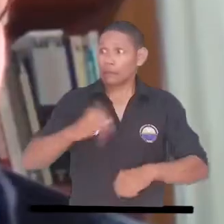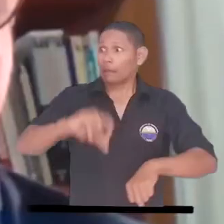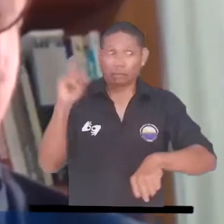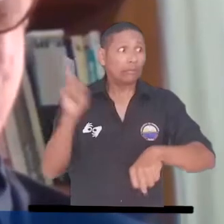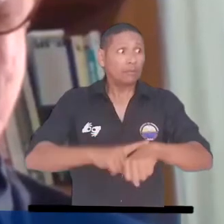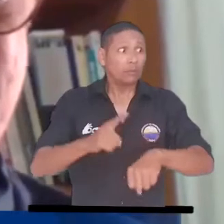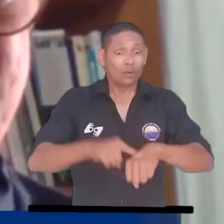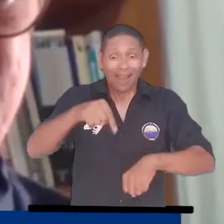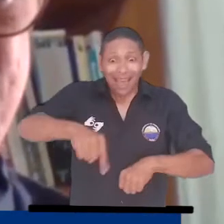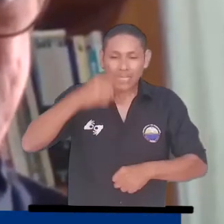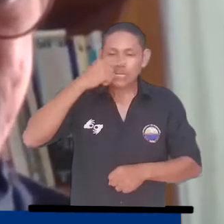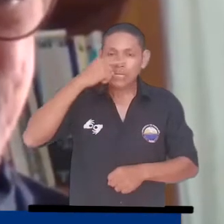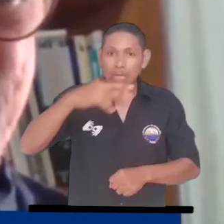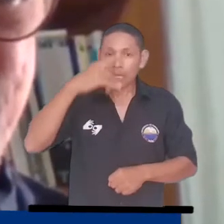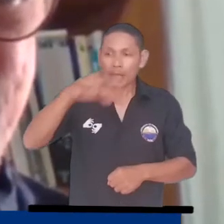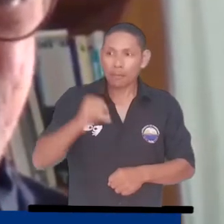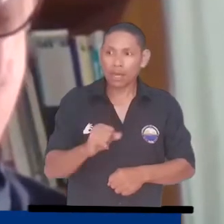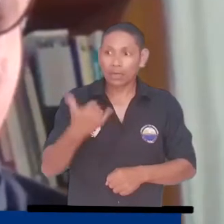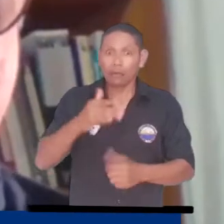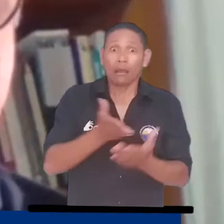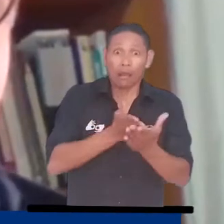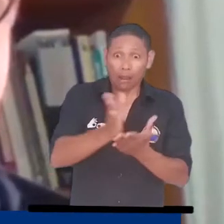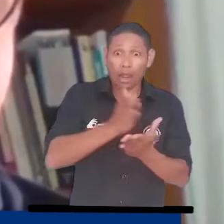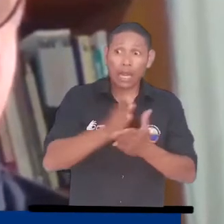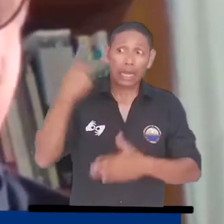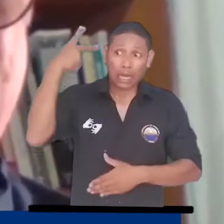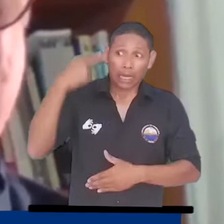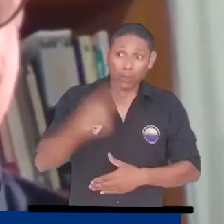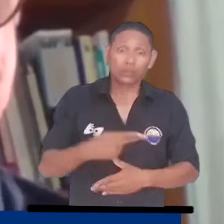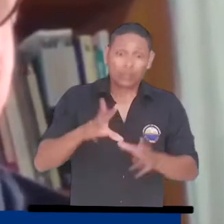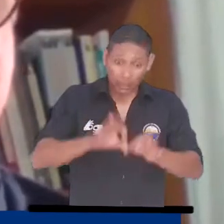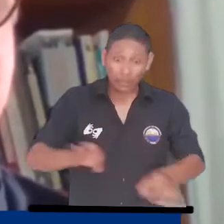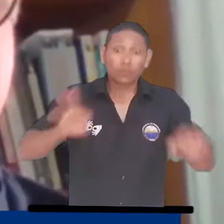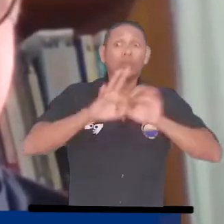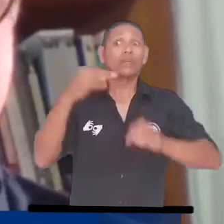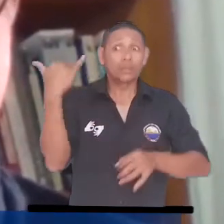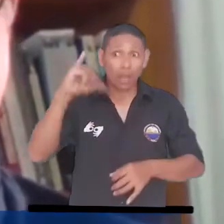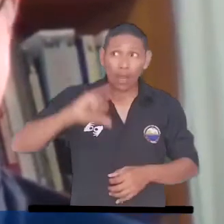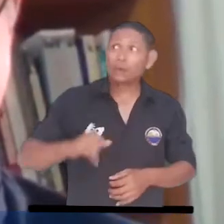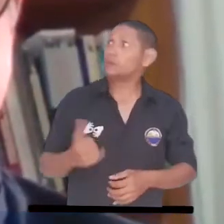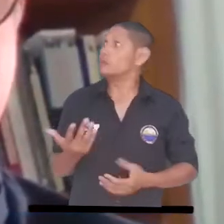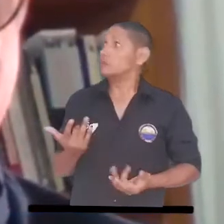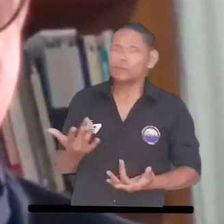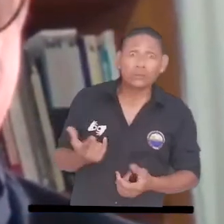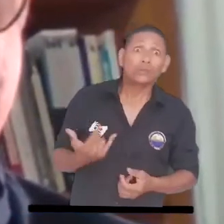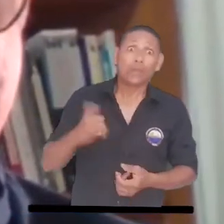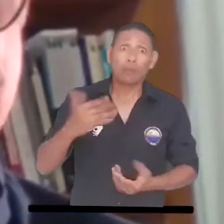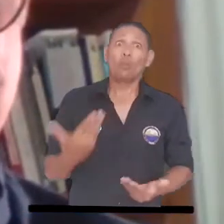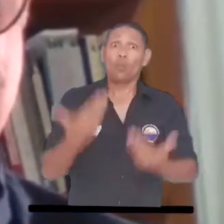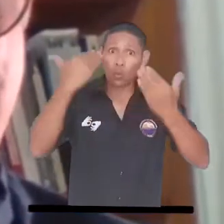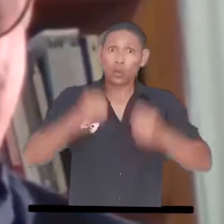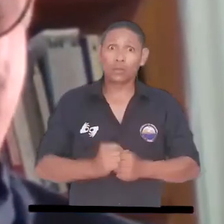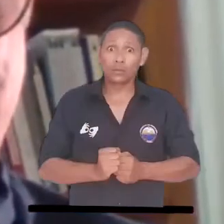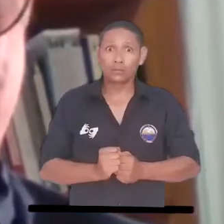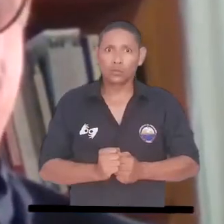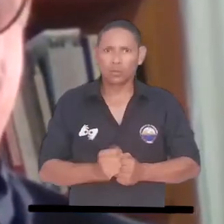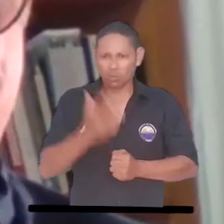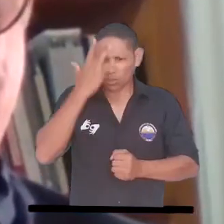que Santa Marta compara con una carrera de esta naturaleza que brinda oportunidades